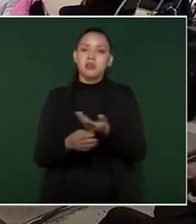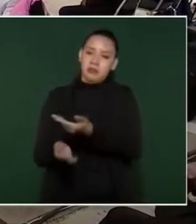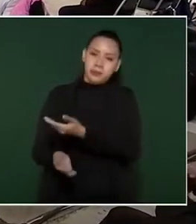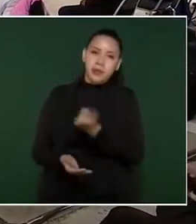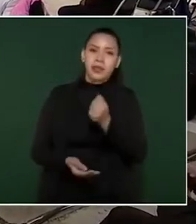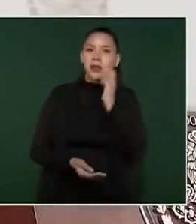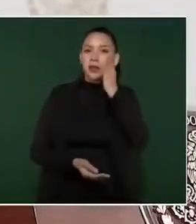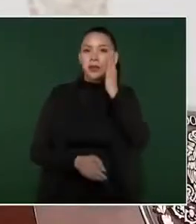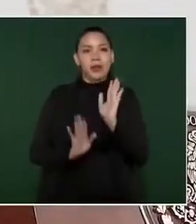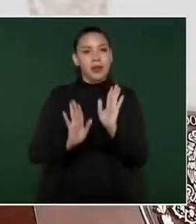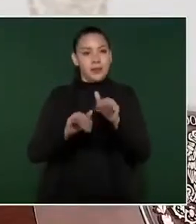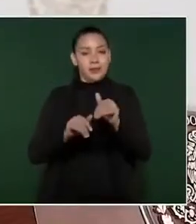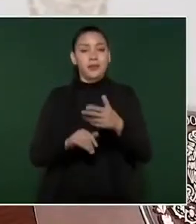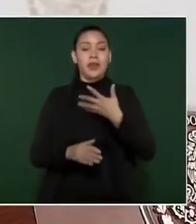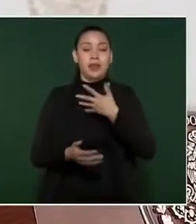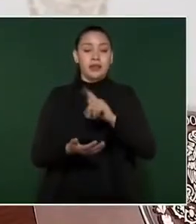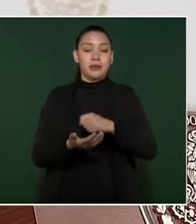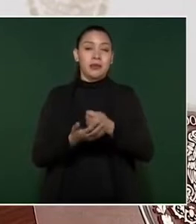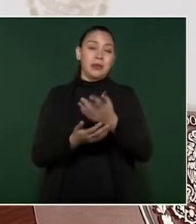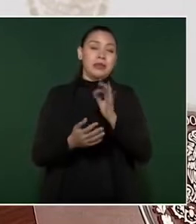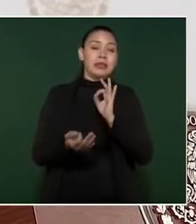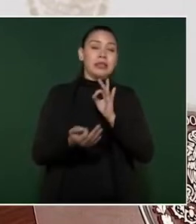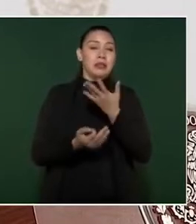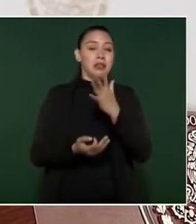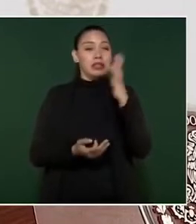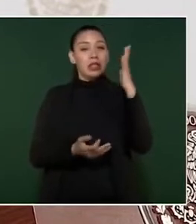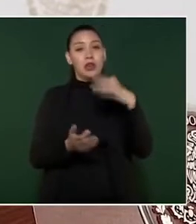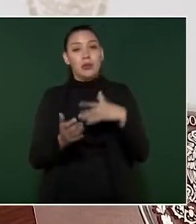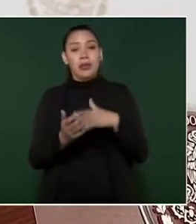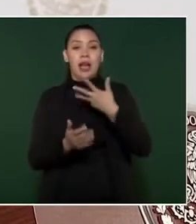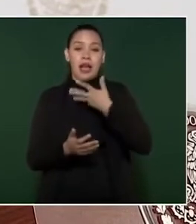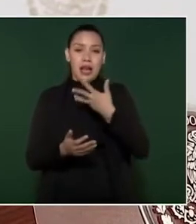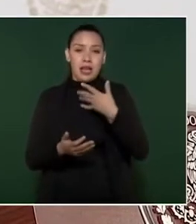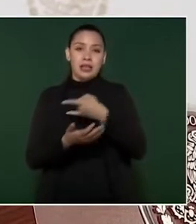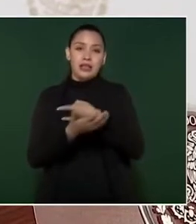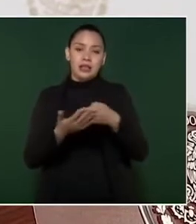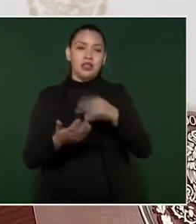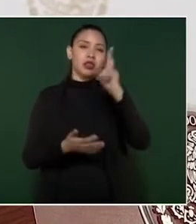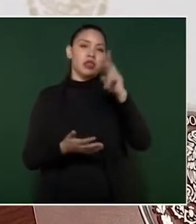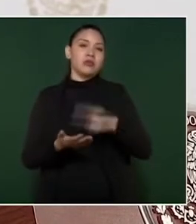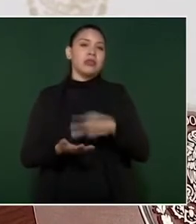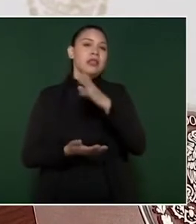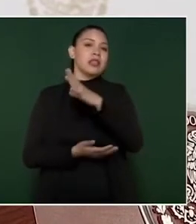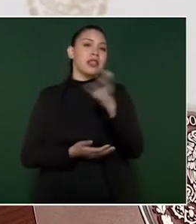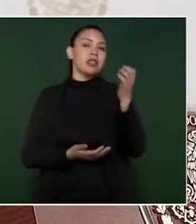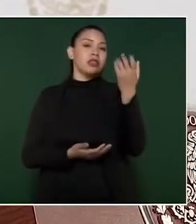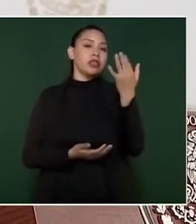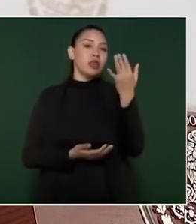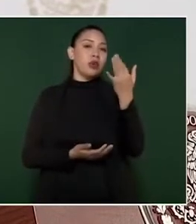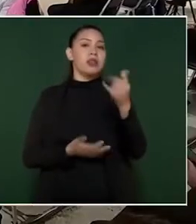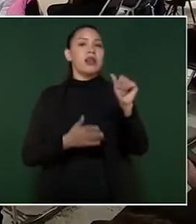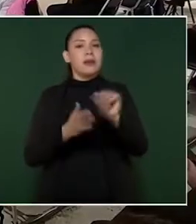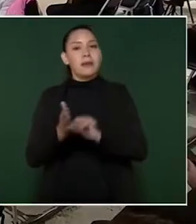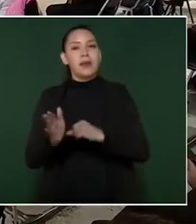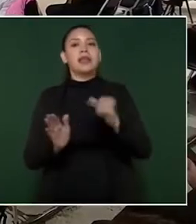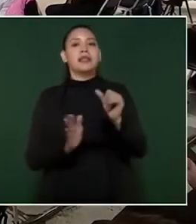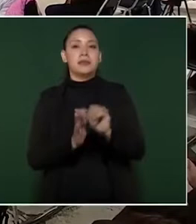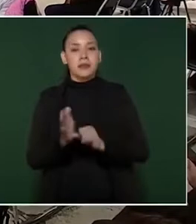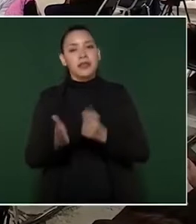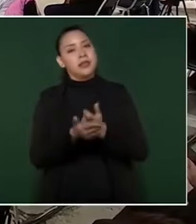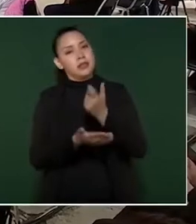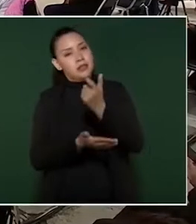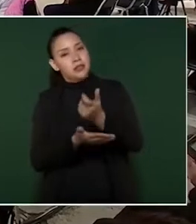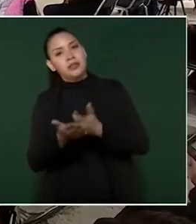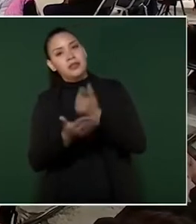Tamaulipas, casi cinco mil que reciben dos mil 550 pesos mensuales de